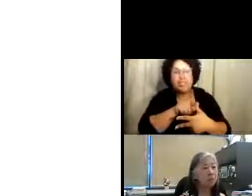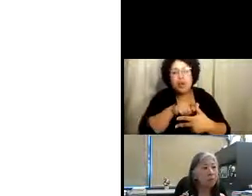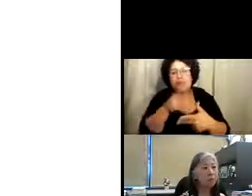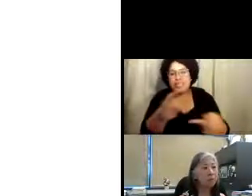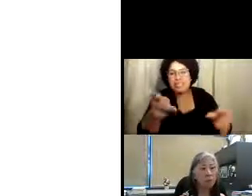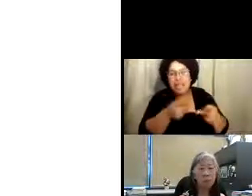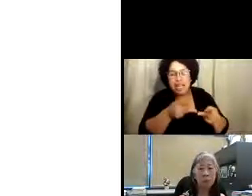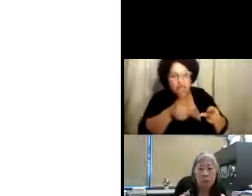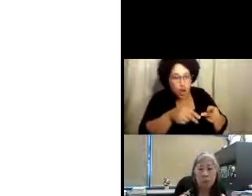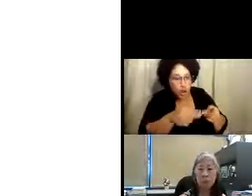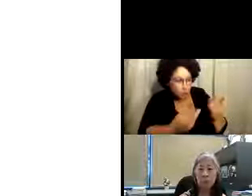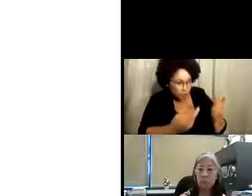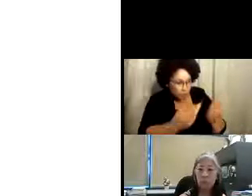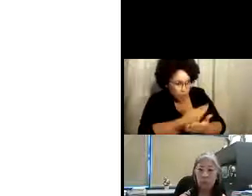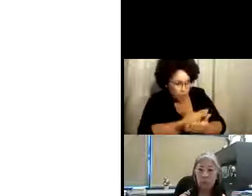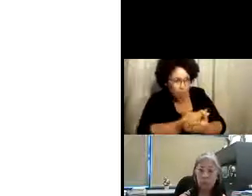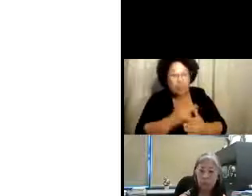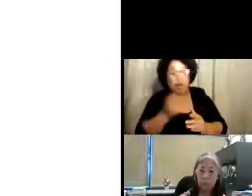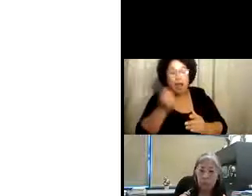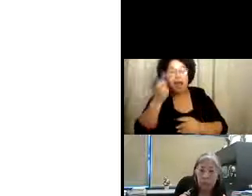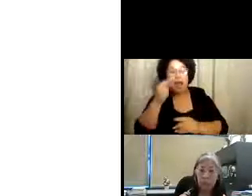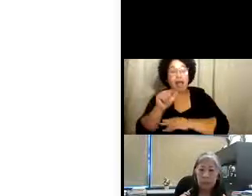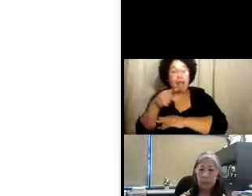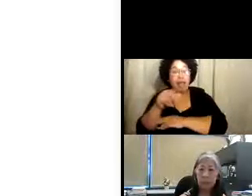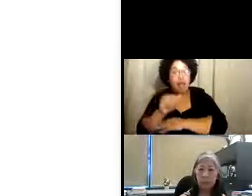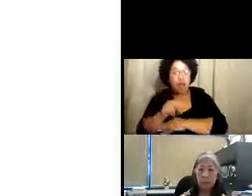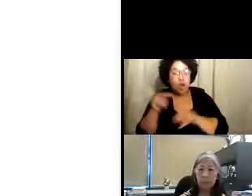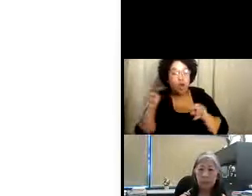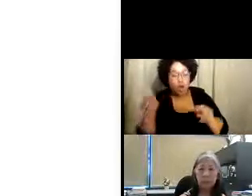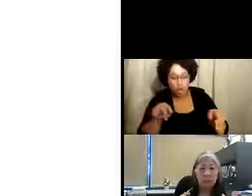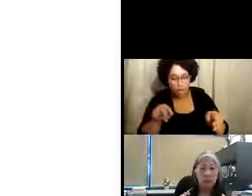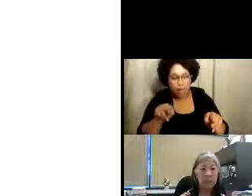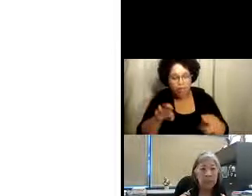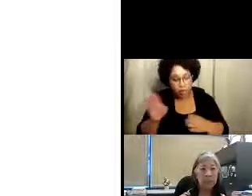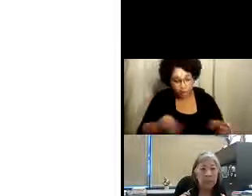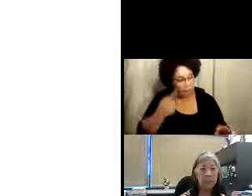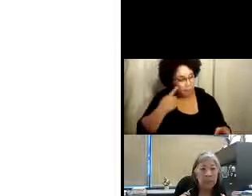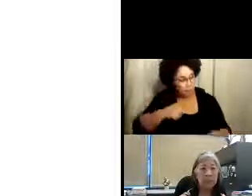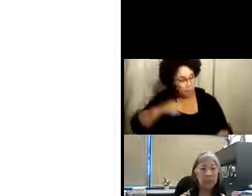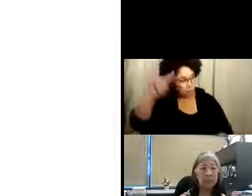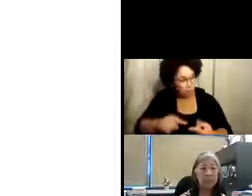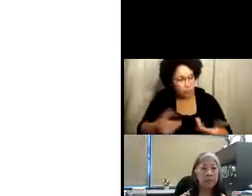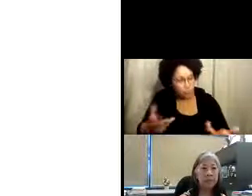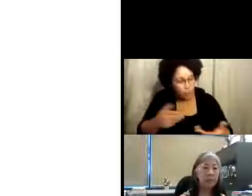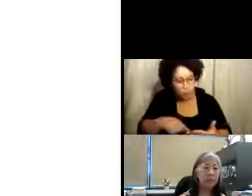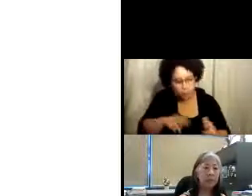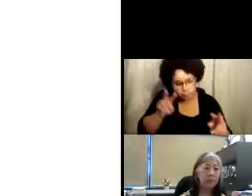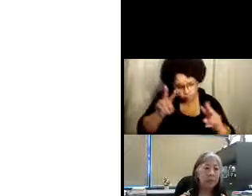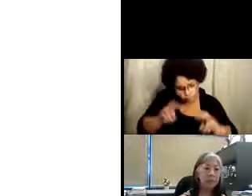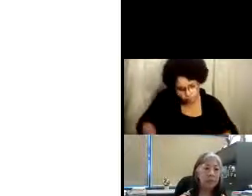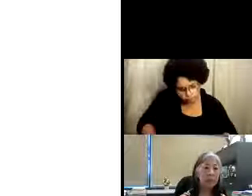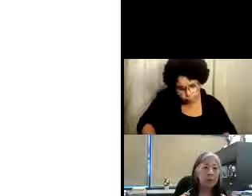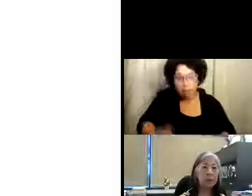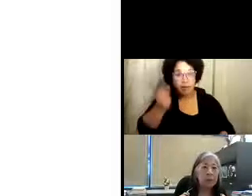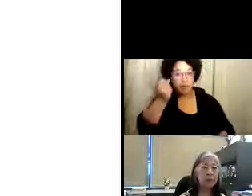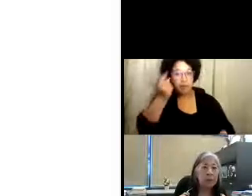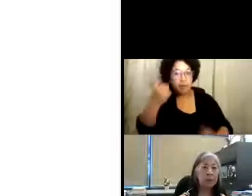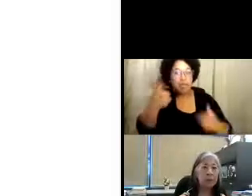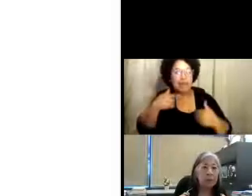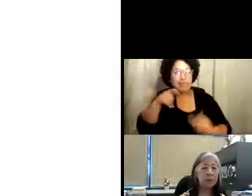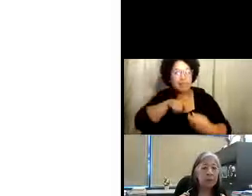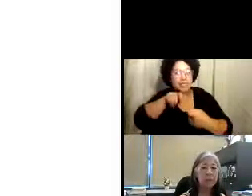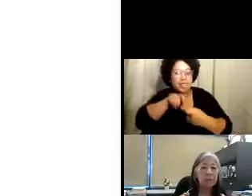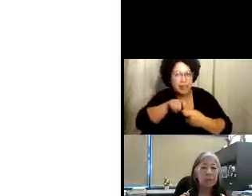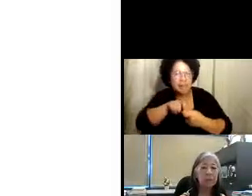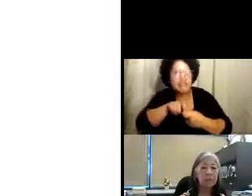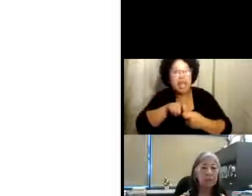desempeñar revisos o revisiones de documentación de instalación. Eso incluye ver